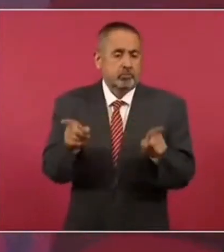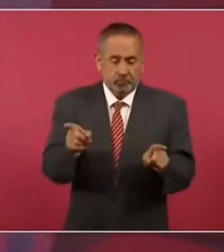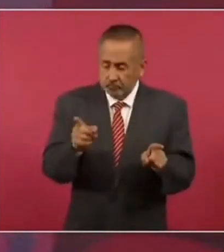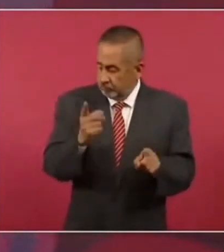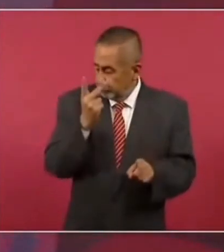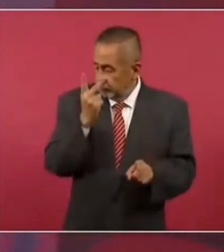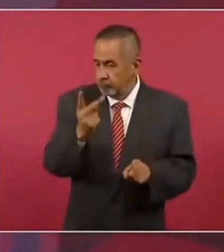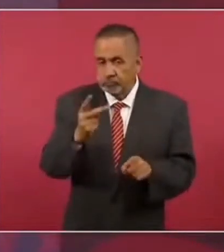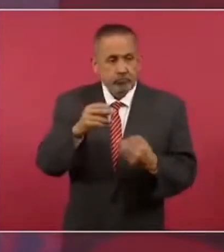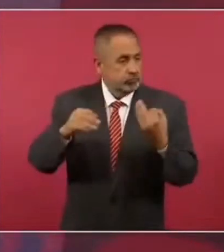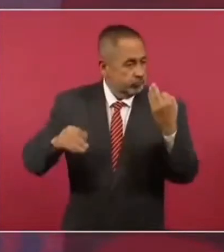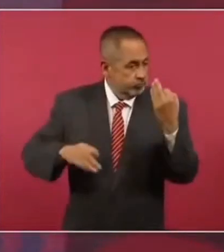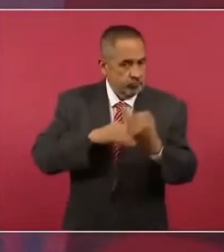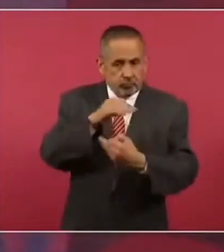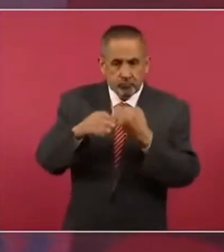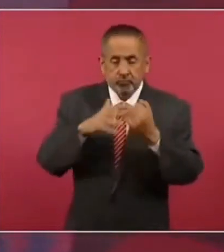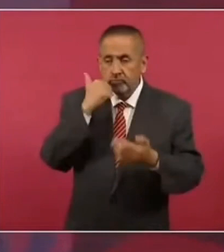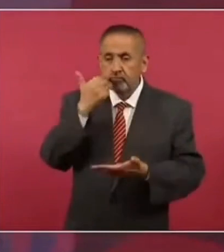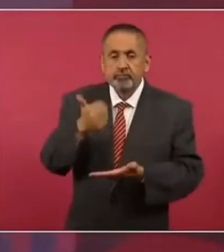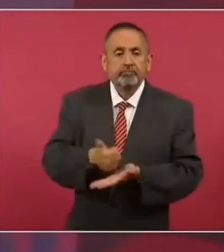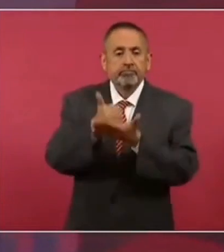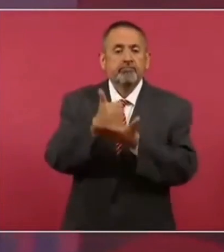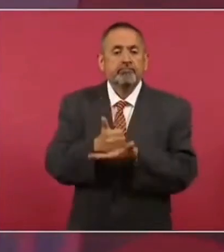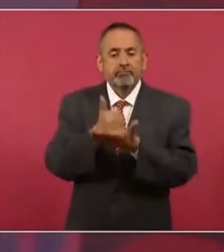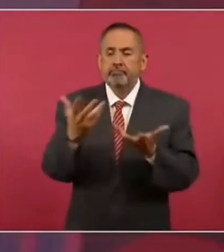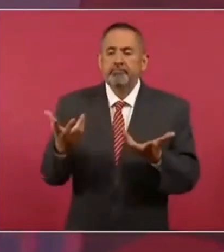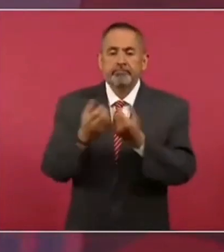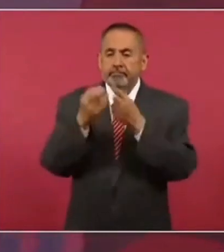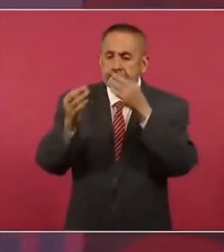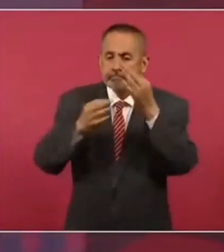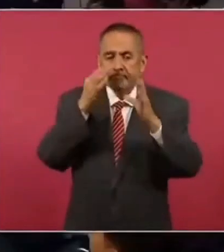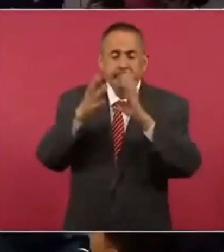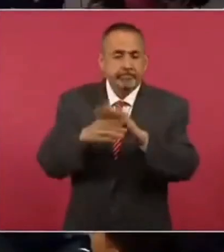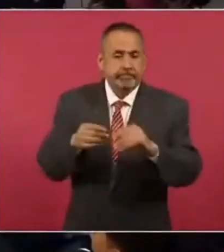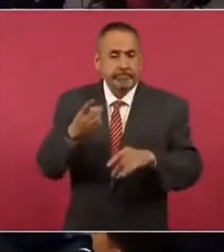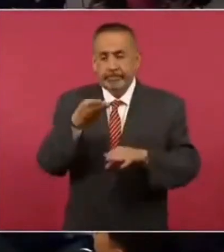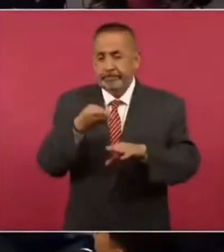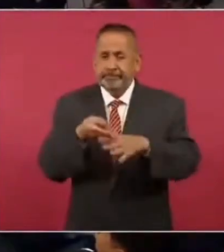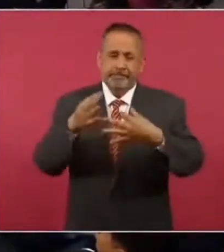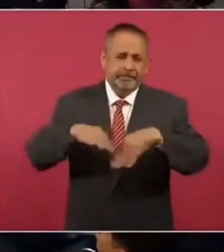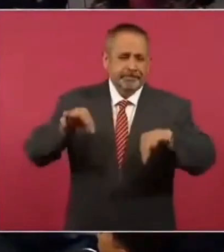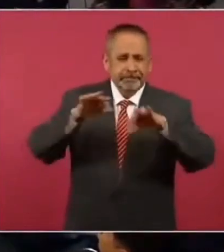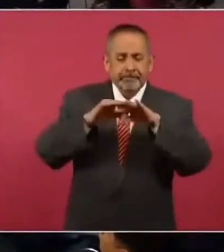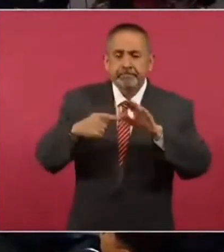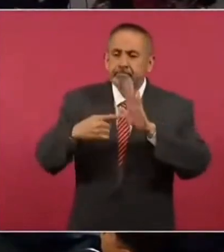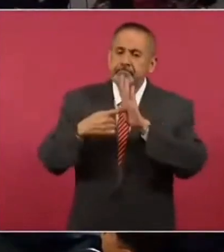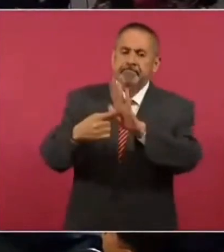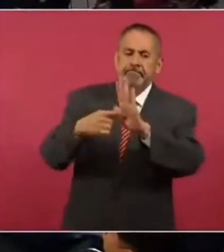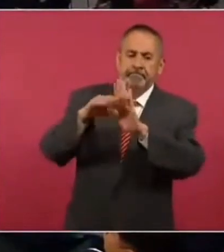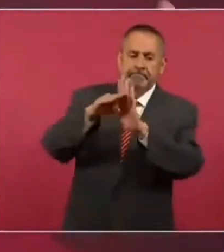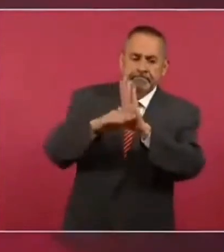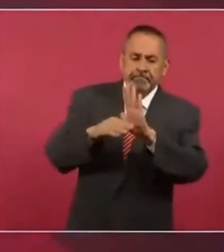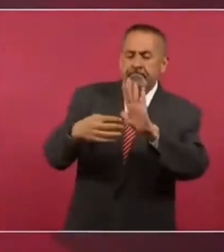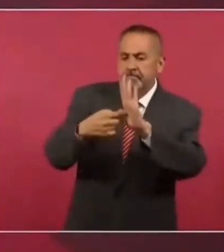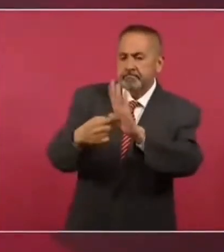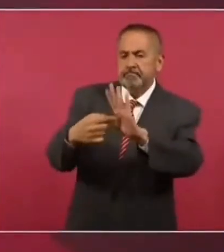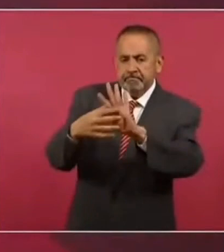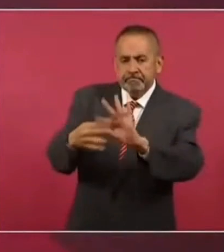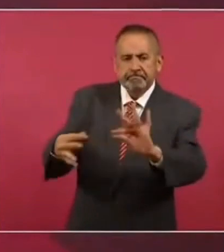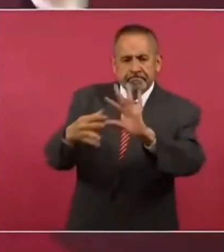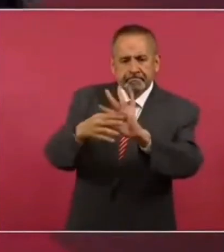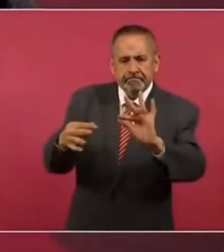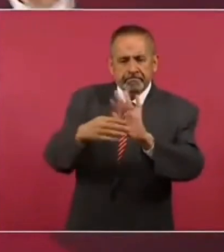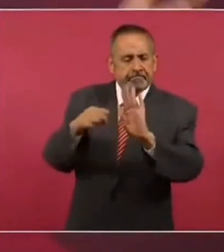todos los que quieran ayudarnos. Es muy importante ventilar estos casos.